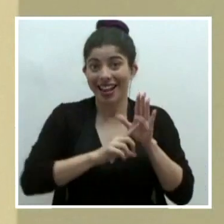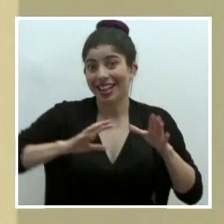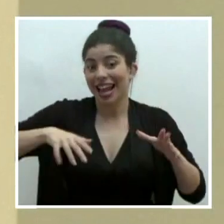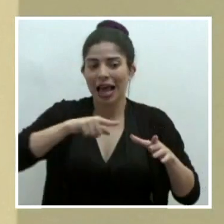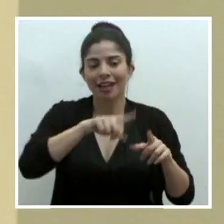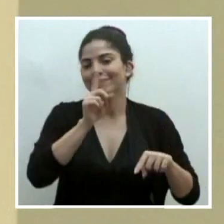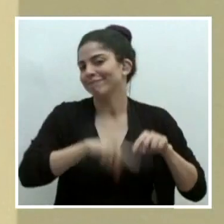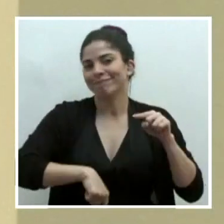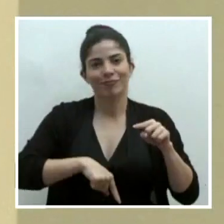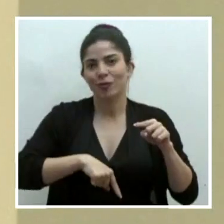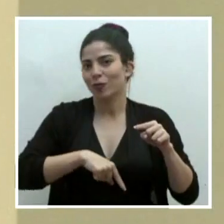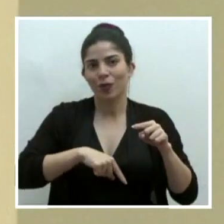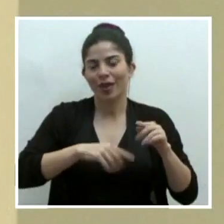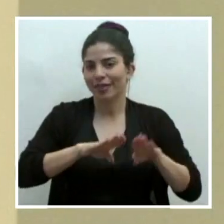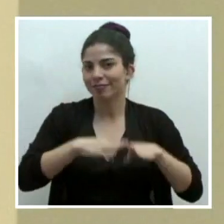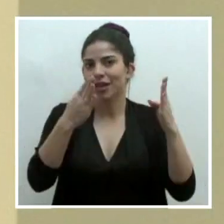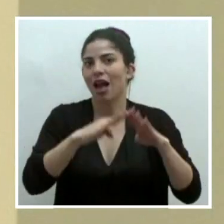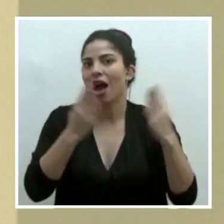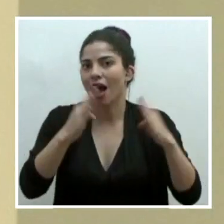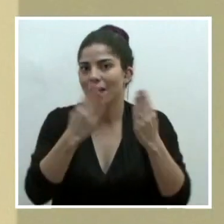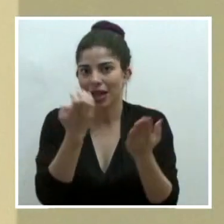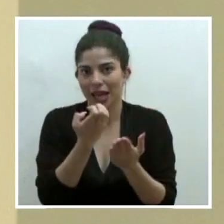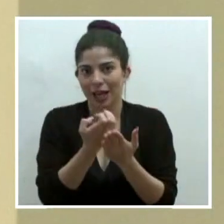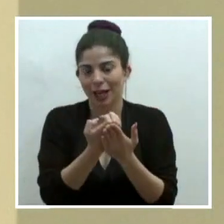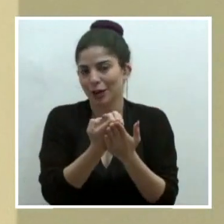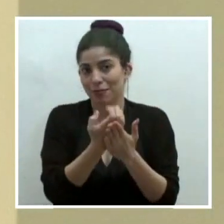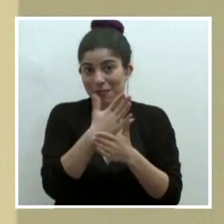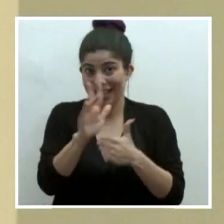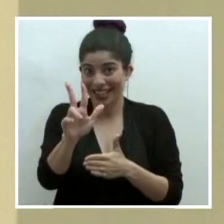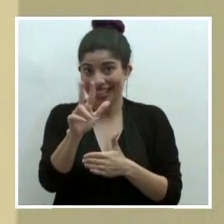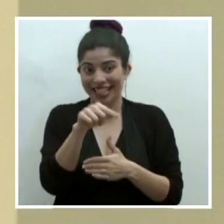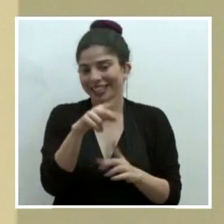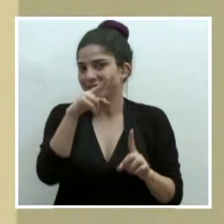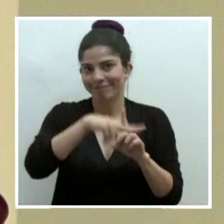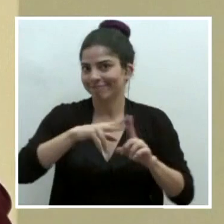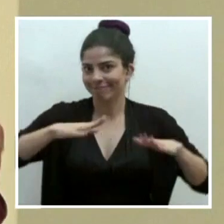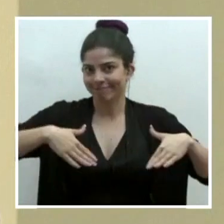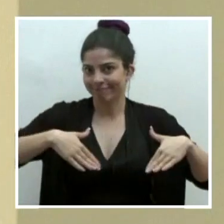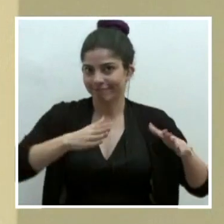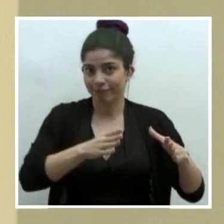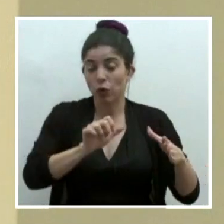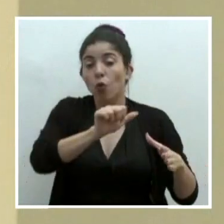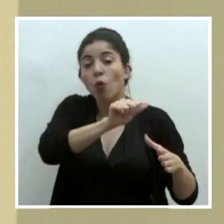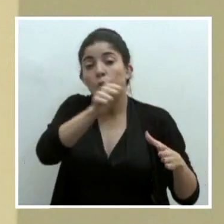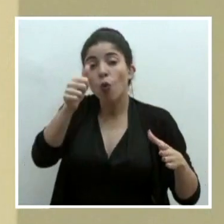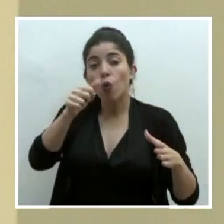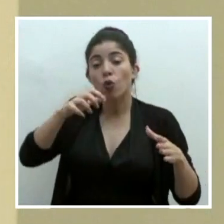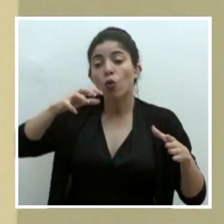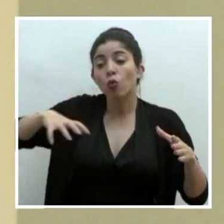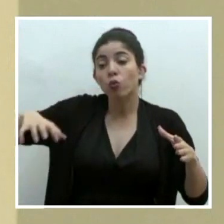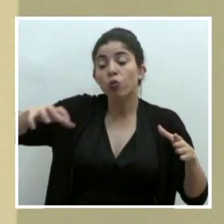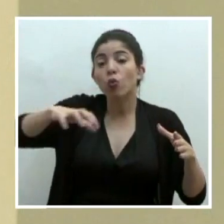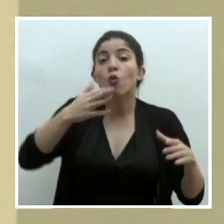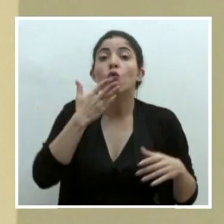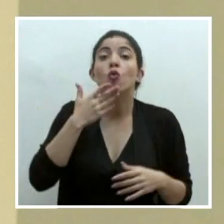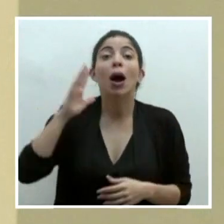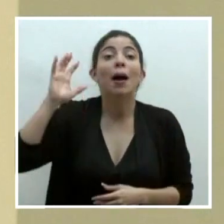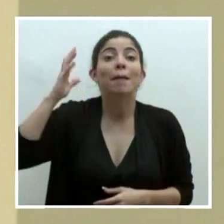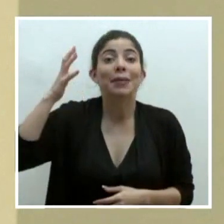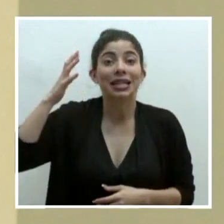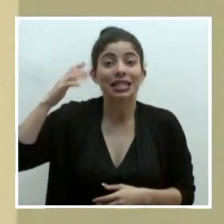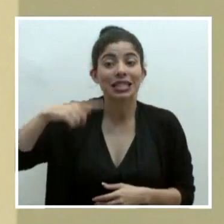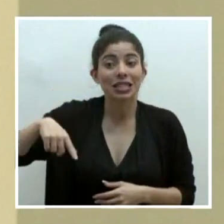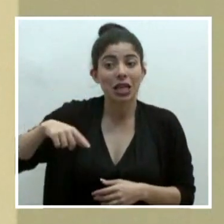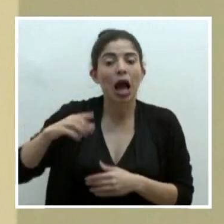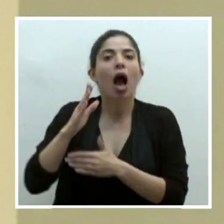podrá avanzar en lo que es la apertura económica, la fase 3. Para otros distritos que se encuentren en alerta amarilla